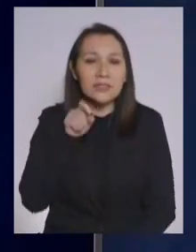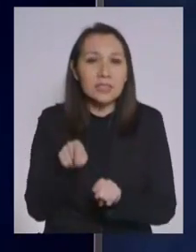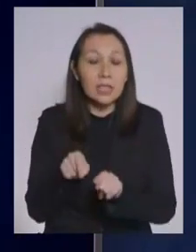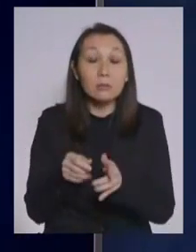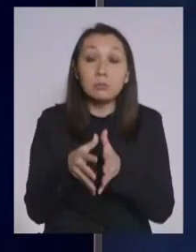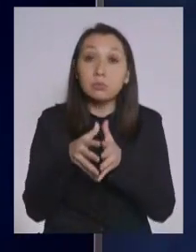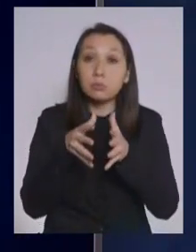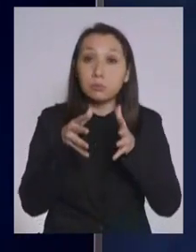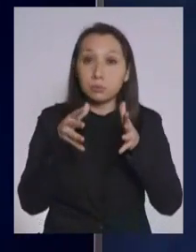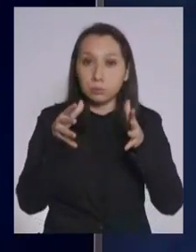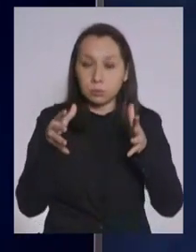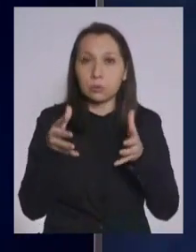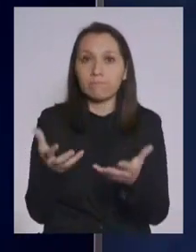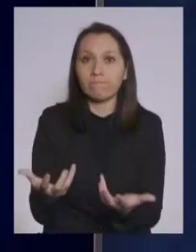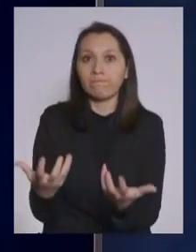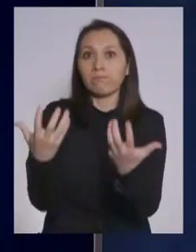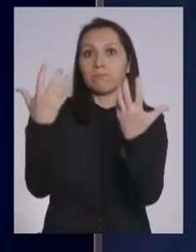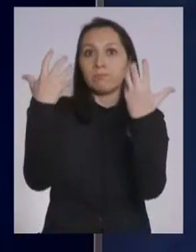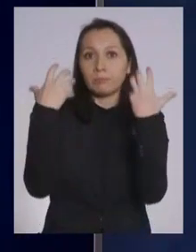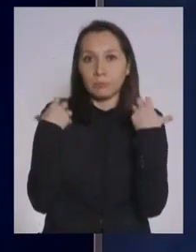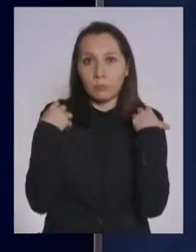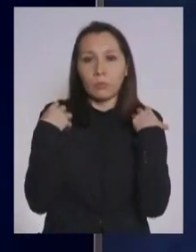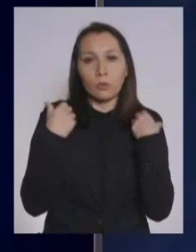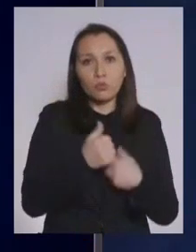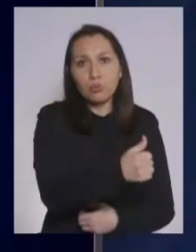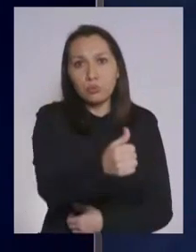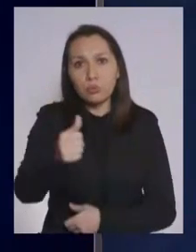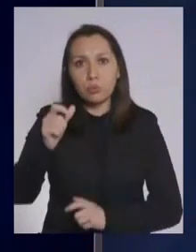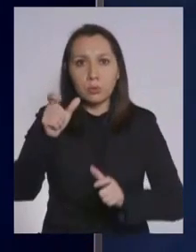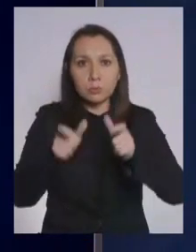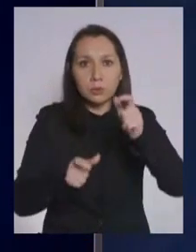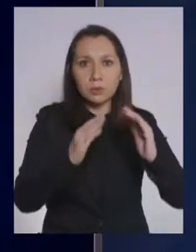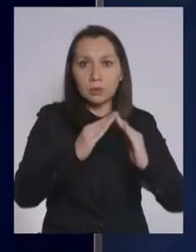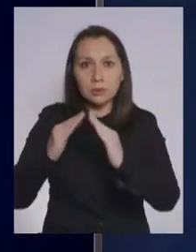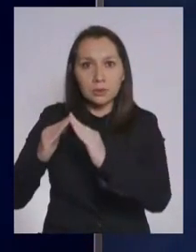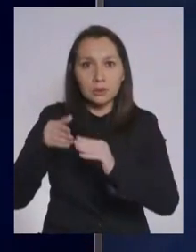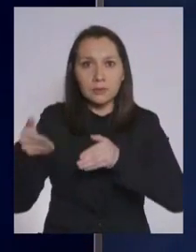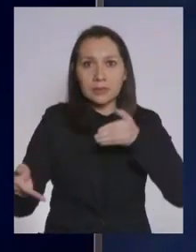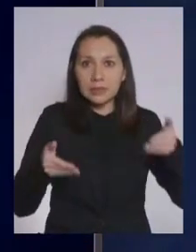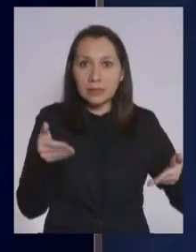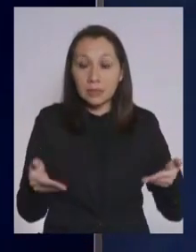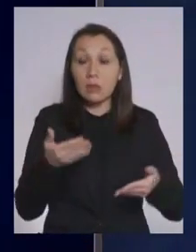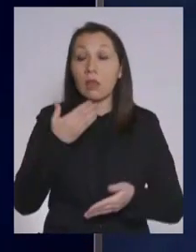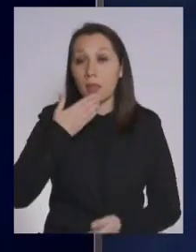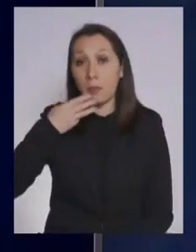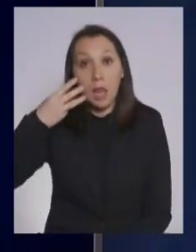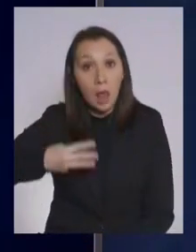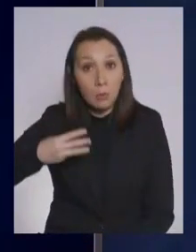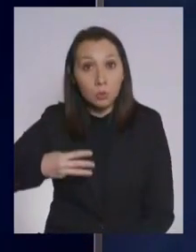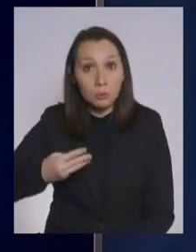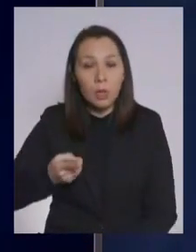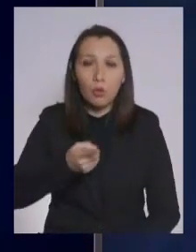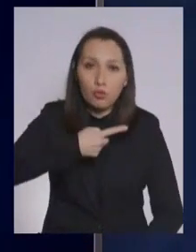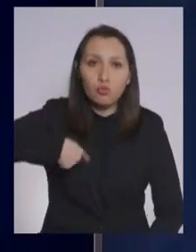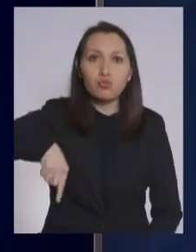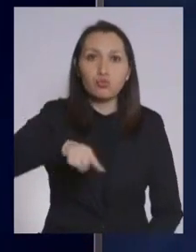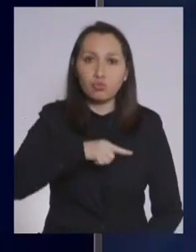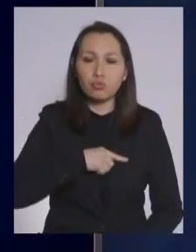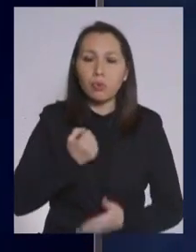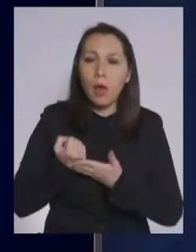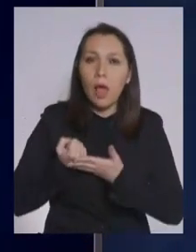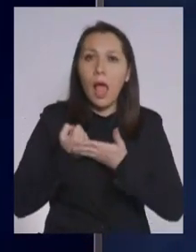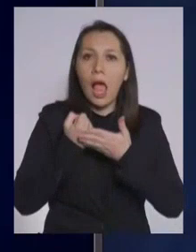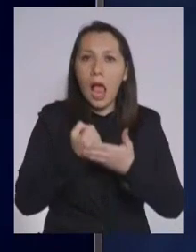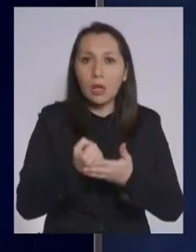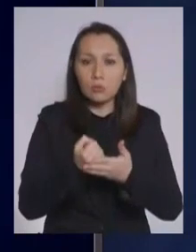tremenda responsabilidad de todos nuestros vecinos. Y de parte del municipio, nosotros vamos a contribuir